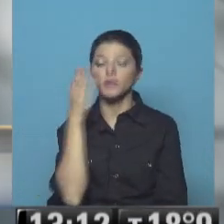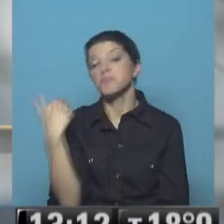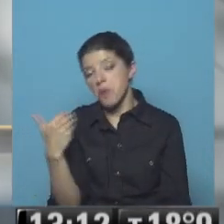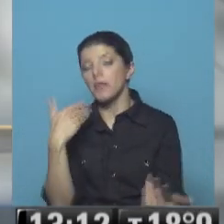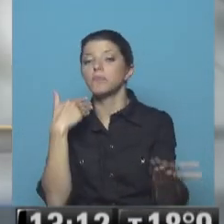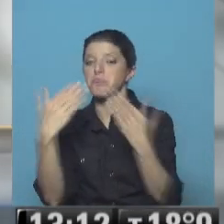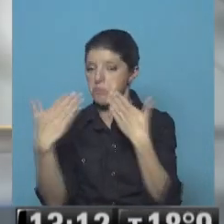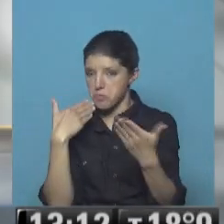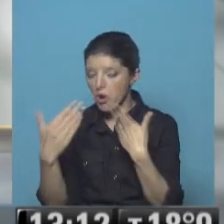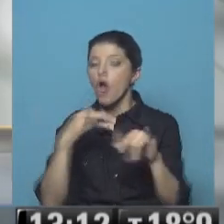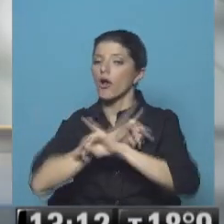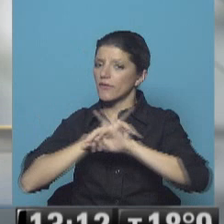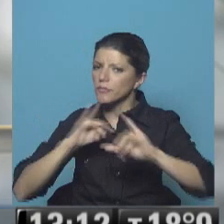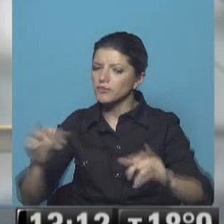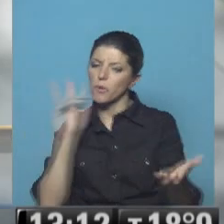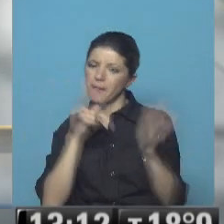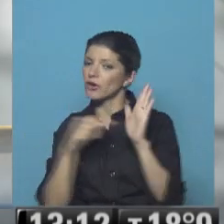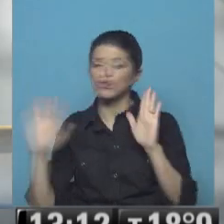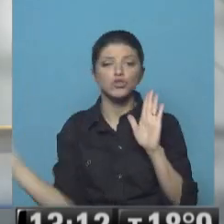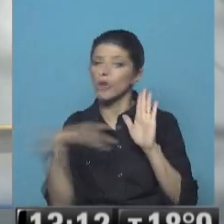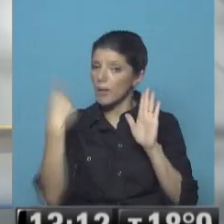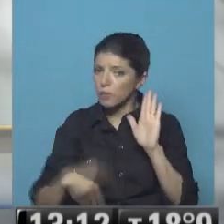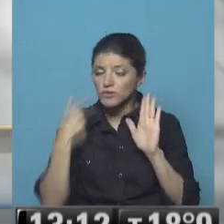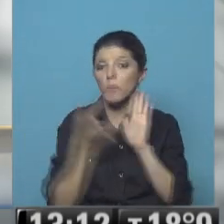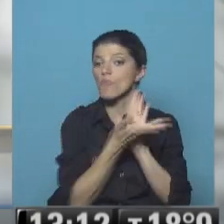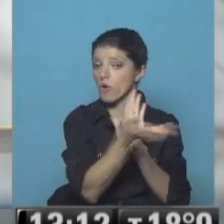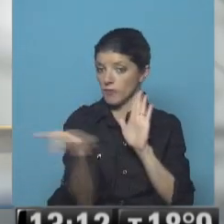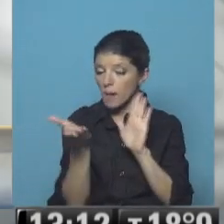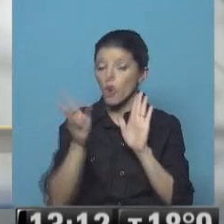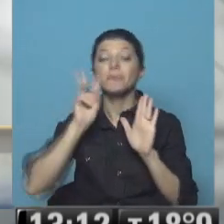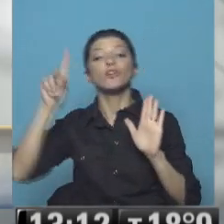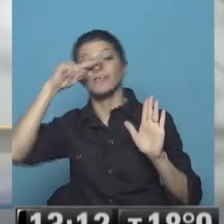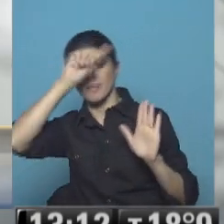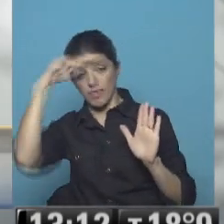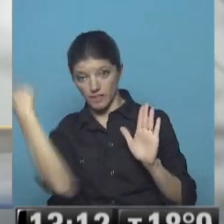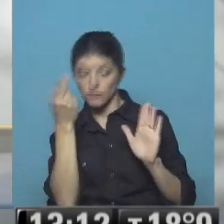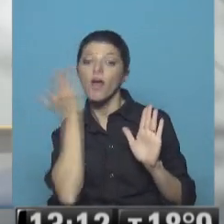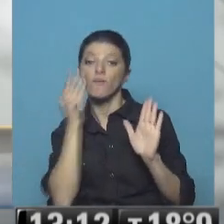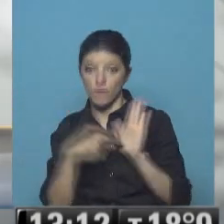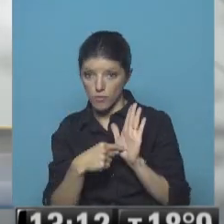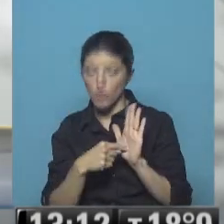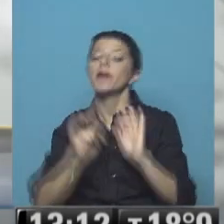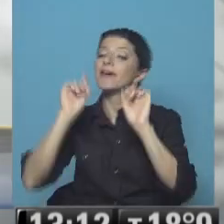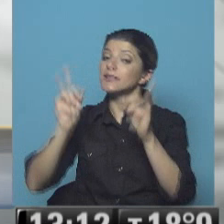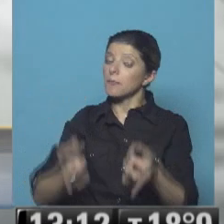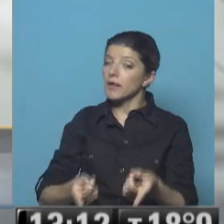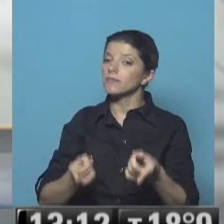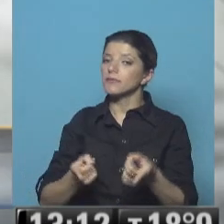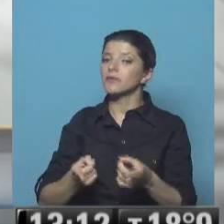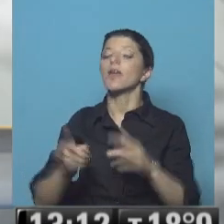interactuar con nosotros con la información publicamos absolutamente todo lo que pasa en Visión 7 Internacional y desde ya el correo electrónico